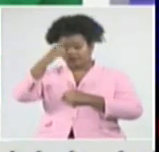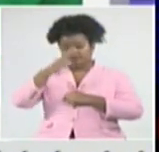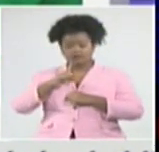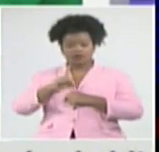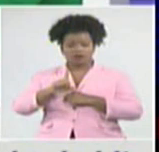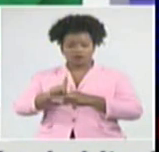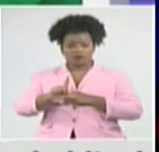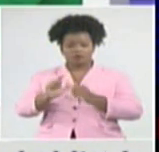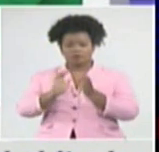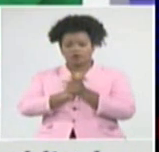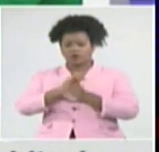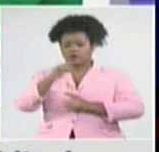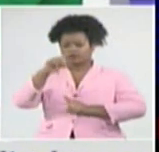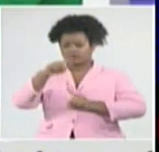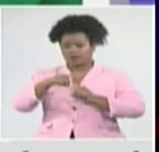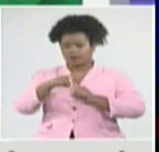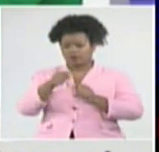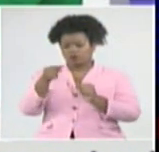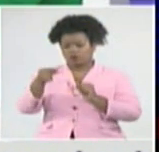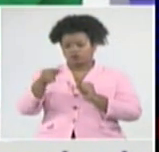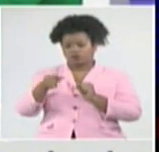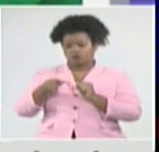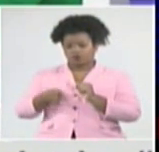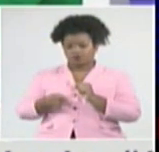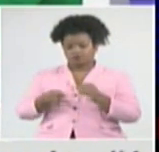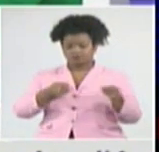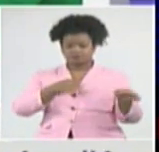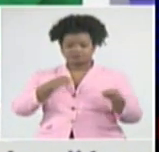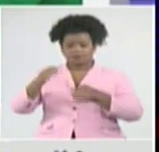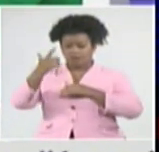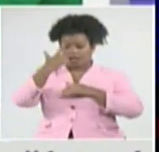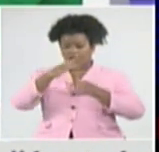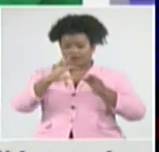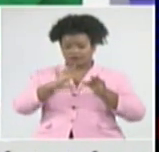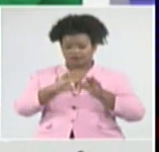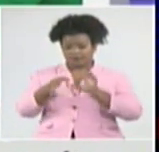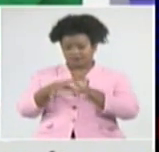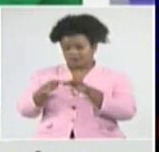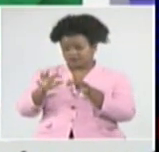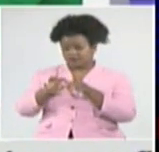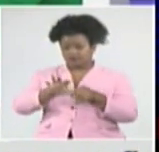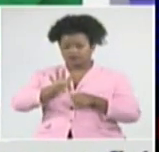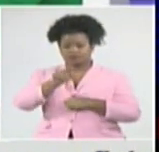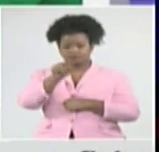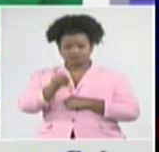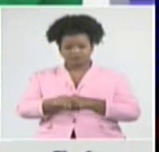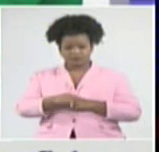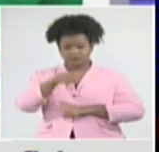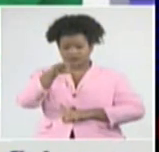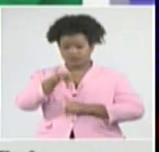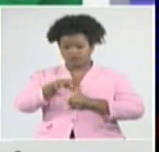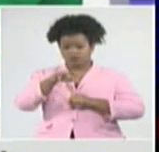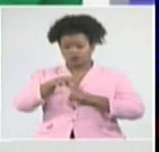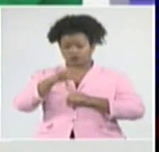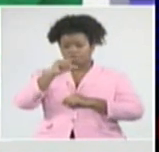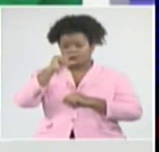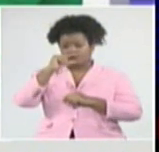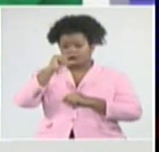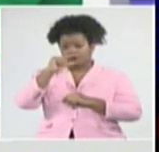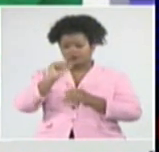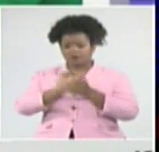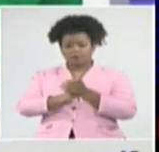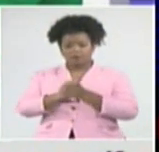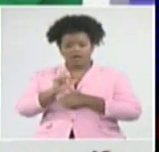En Artemisa fallecen cuatro personas con COVID, de San Cristóbal, Bauta, Mariel y San